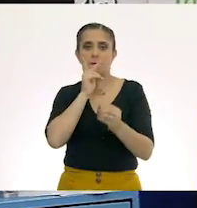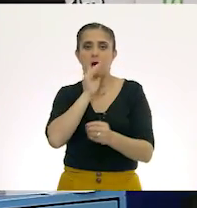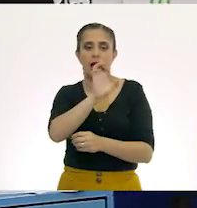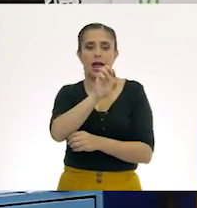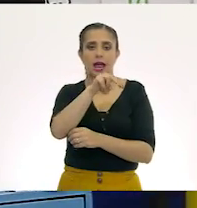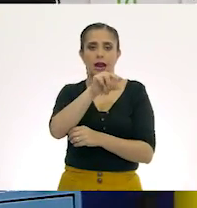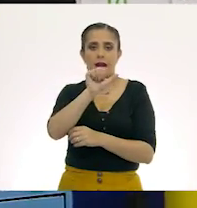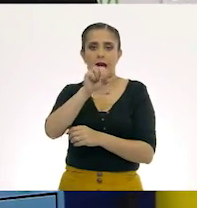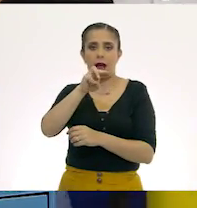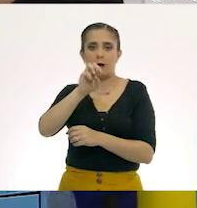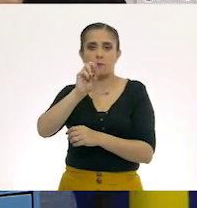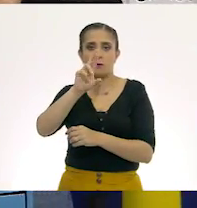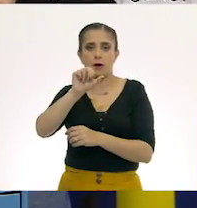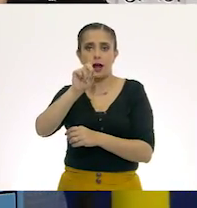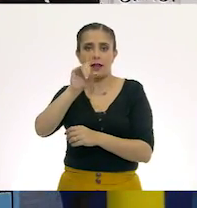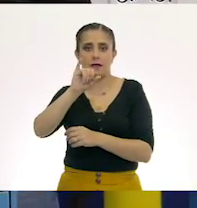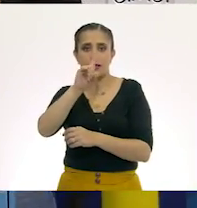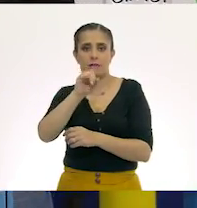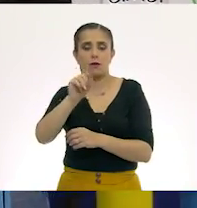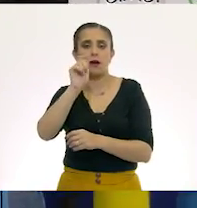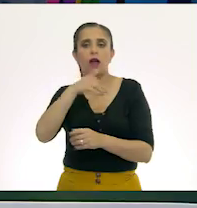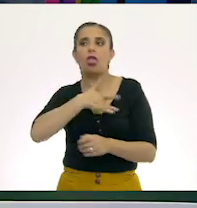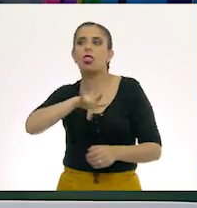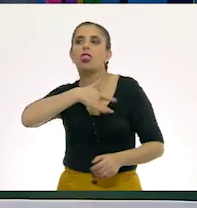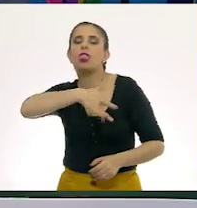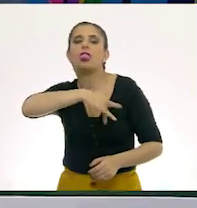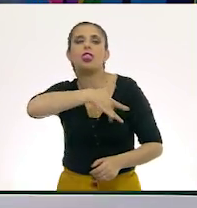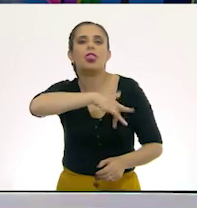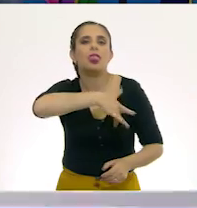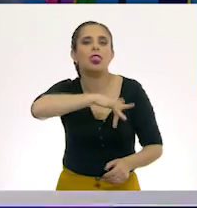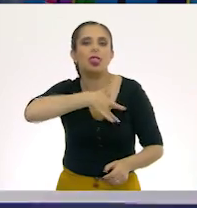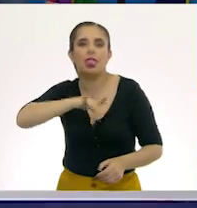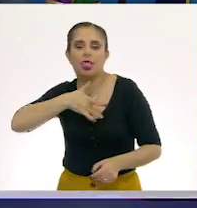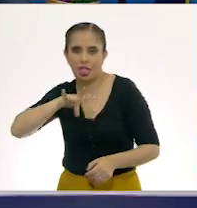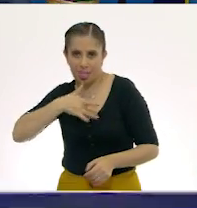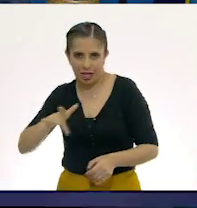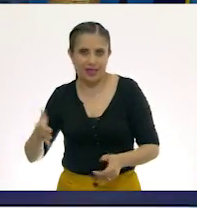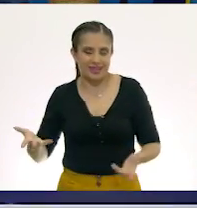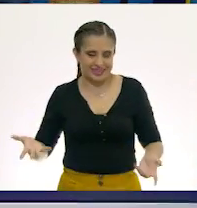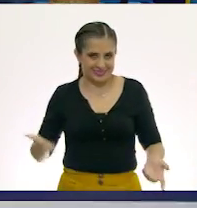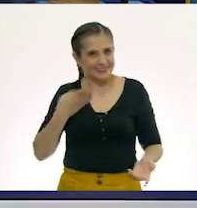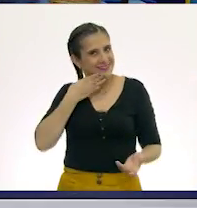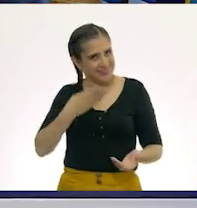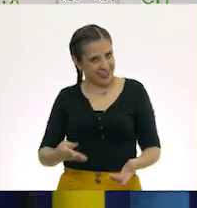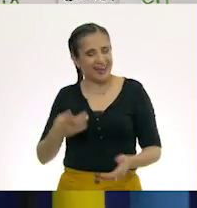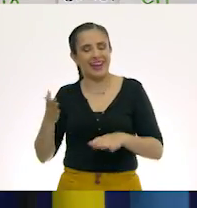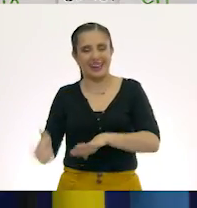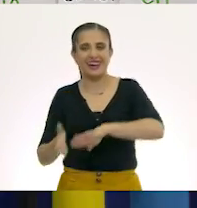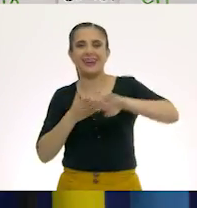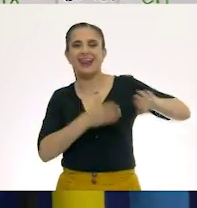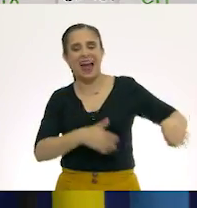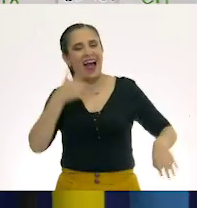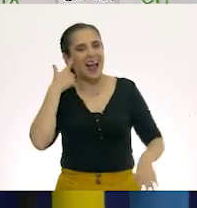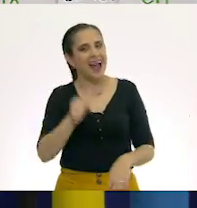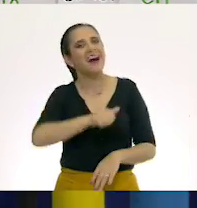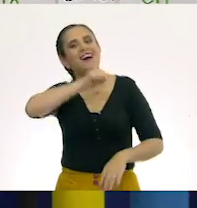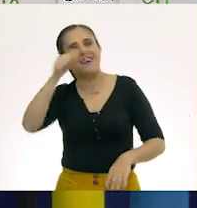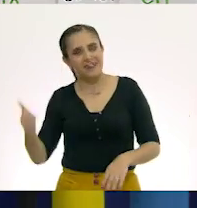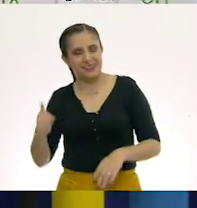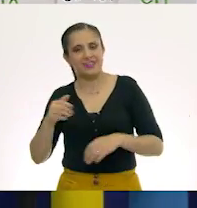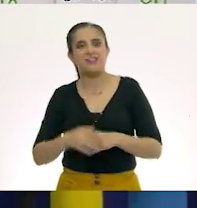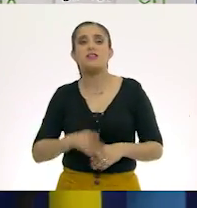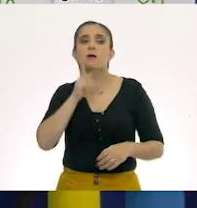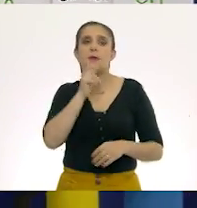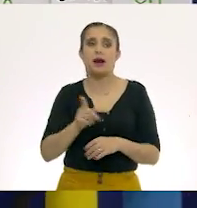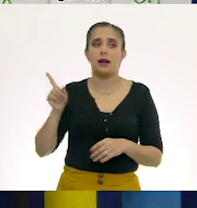sino que te enamoras fácilmente, ¿no? Sí. Muy bien. Vamos a ver otra, ¿te parece? Sí. A ver, tenemos